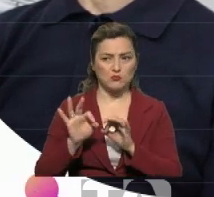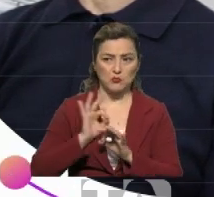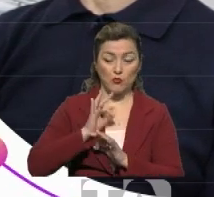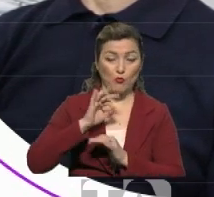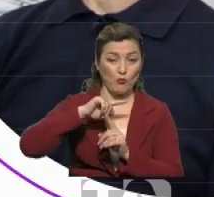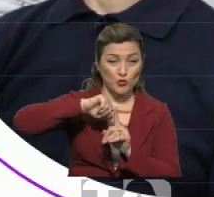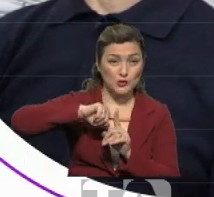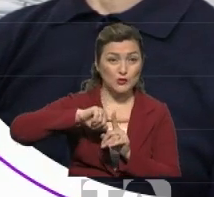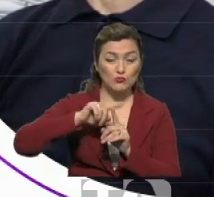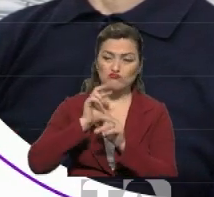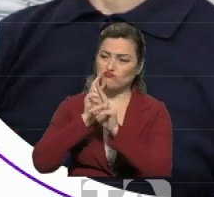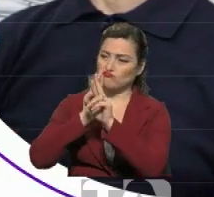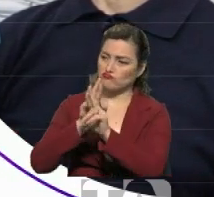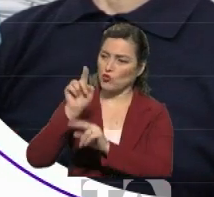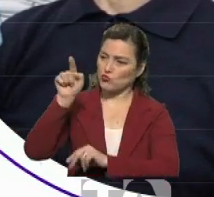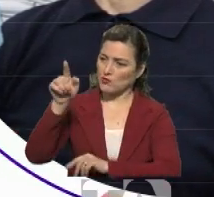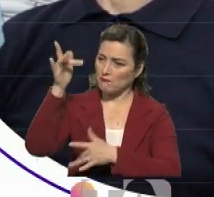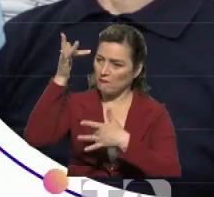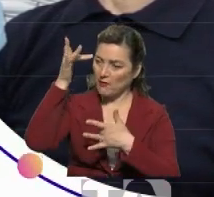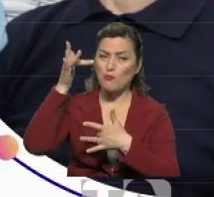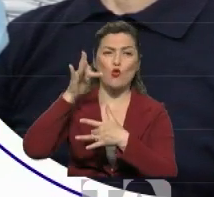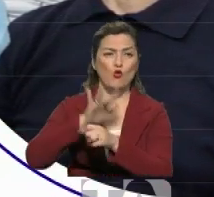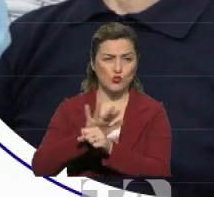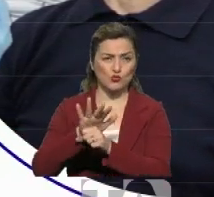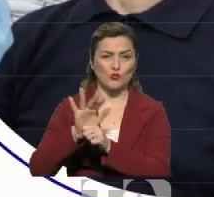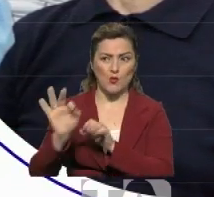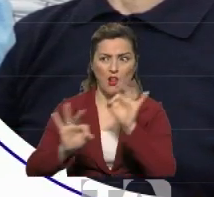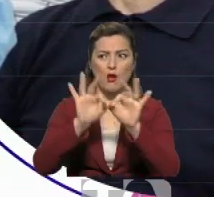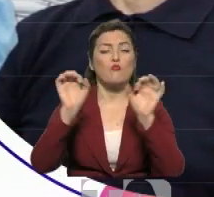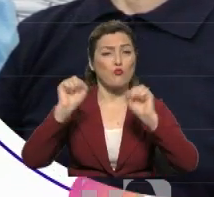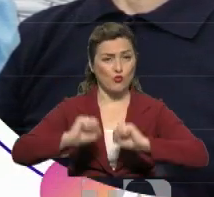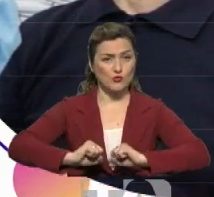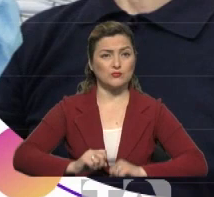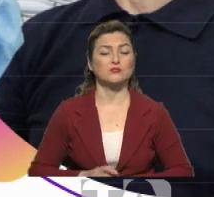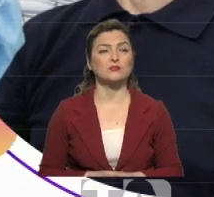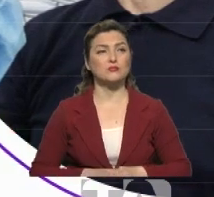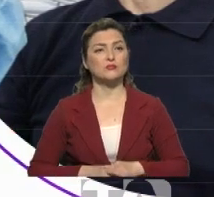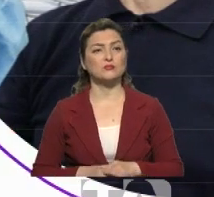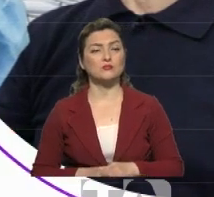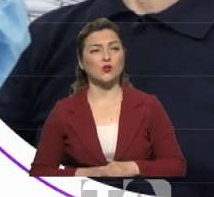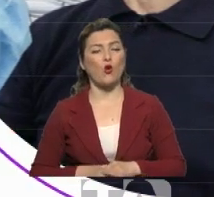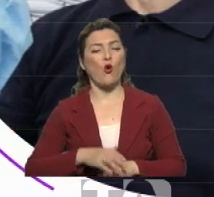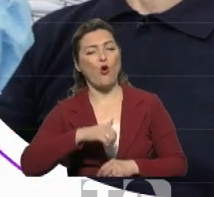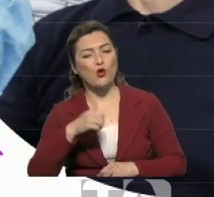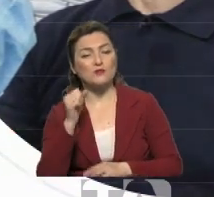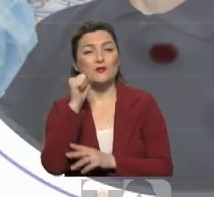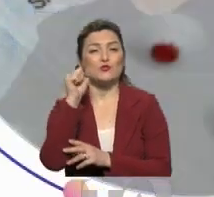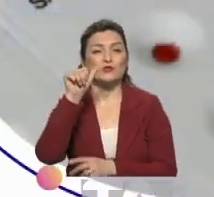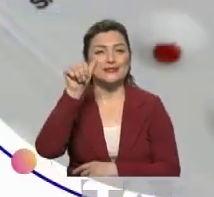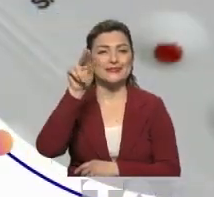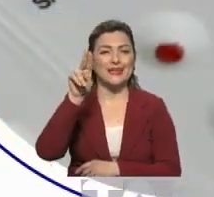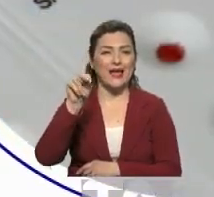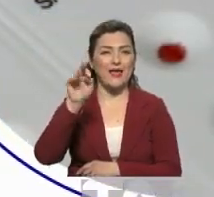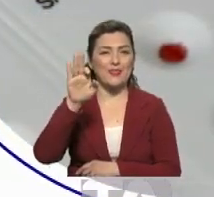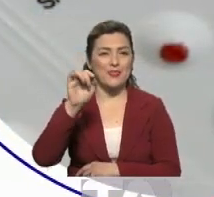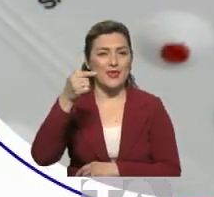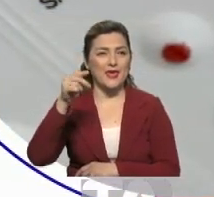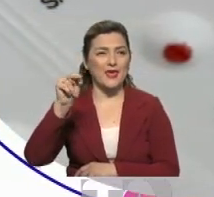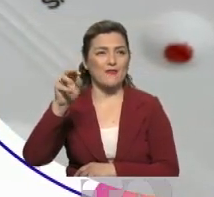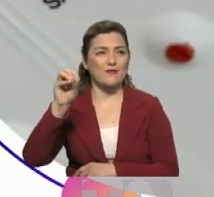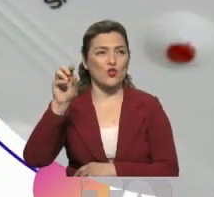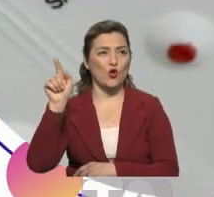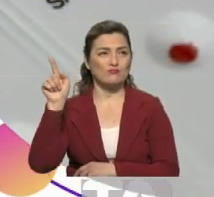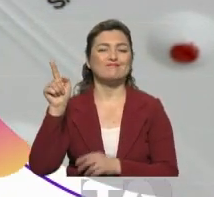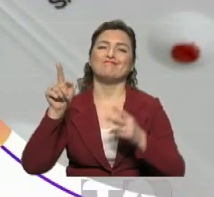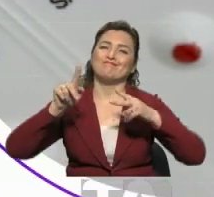positivo esto, quiere decir que usted está contagioso. A la vez, las famosas pruebas de antígeno replican esta funcionalidad. Usted